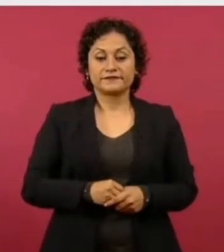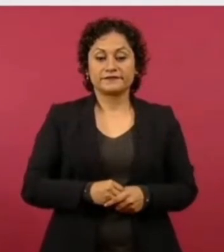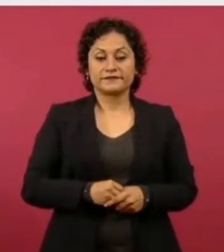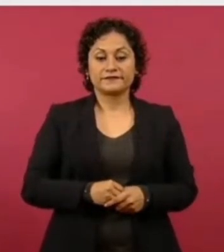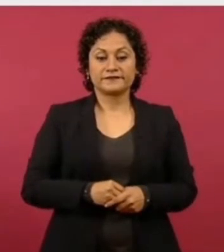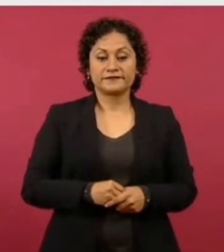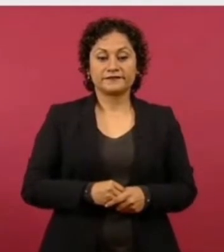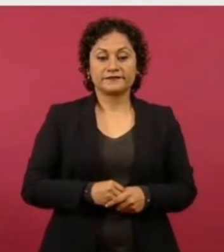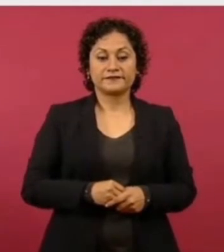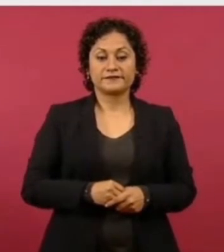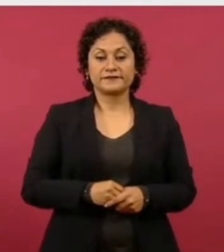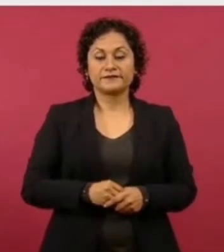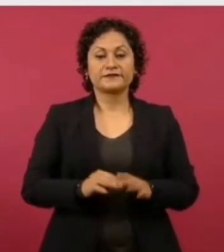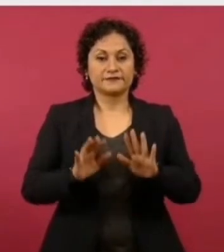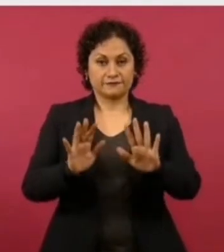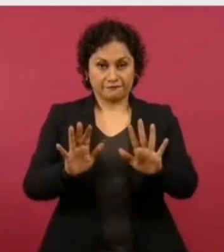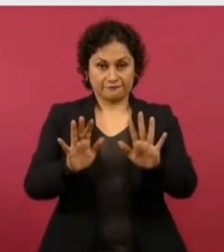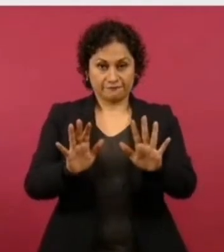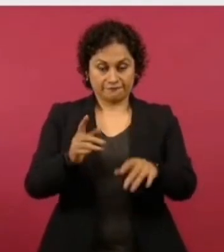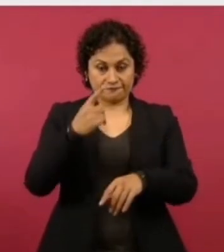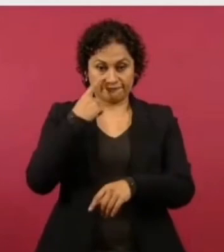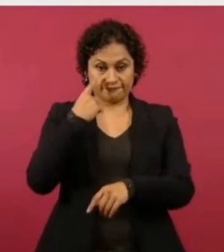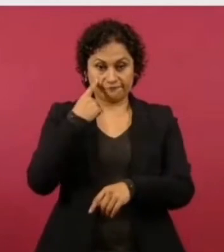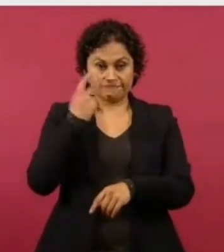No, deja ahí, deja, qué belleza.